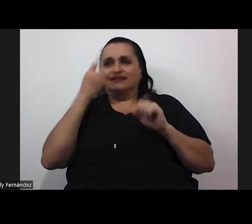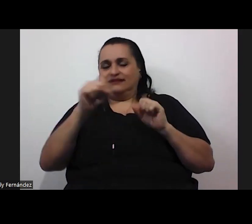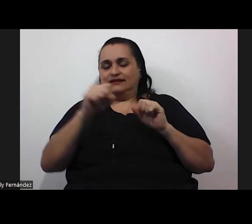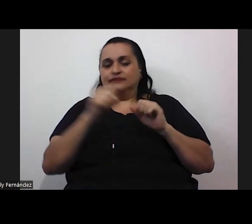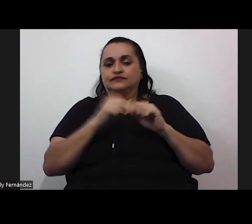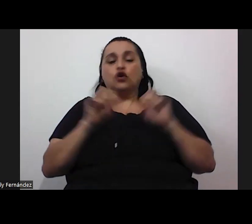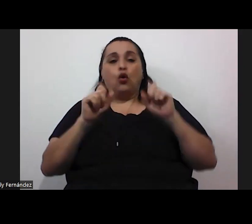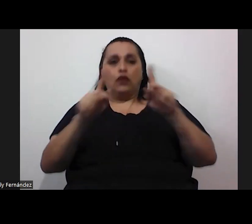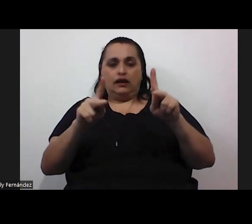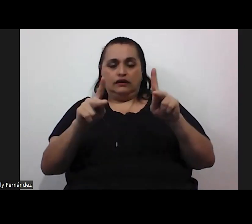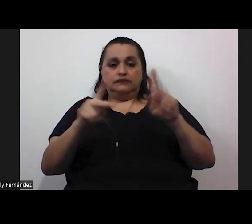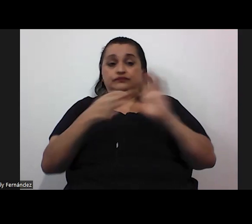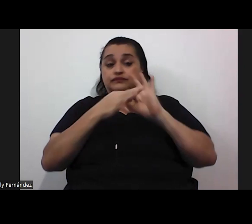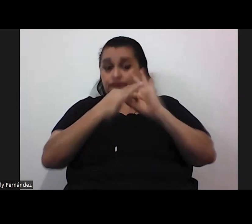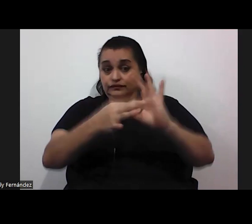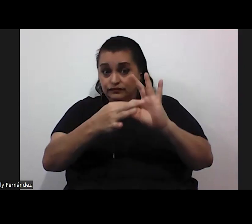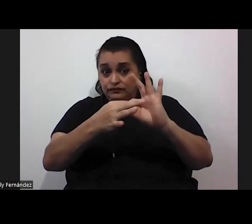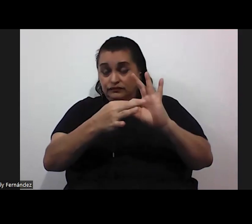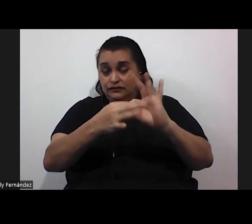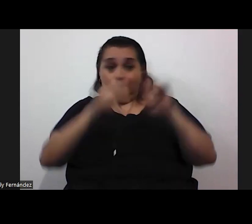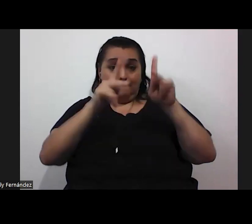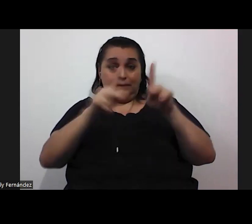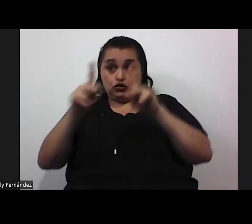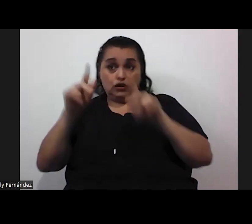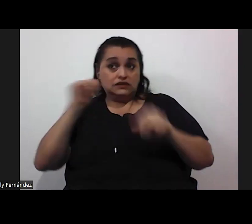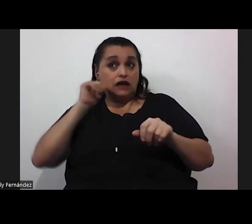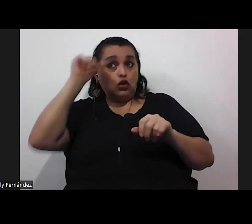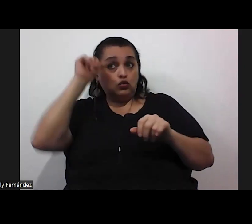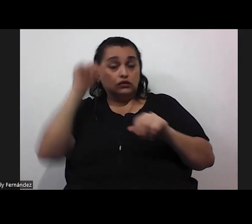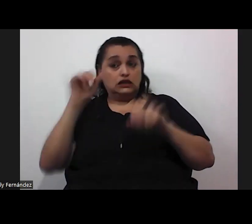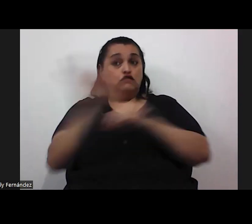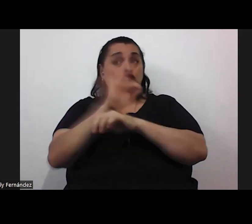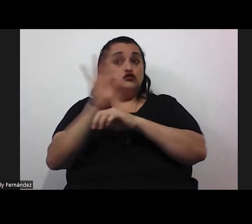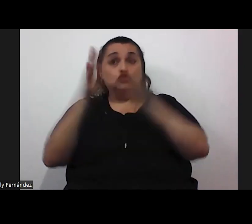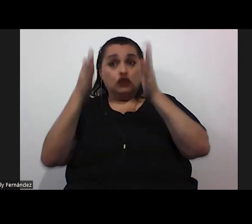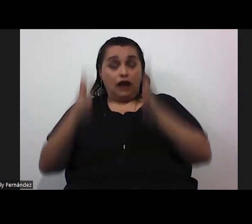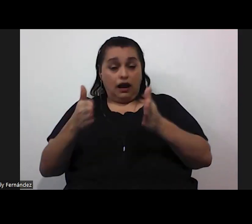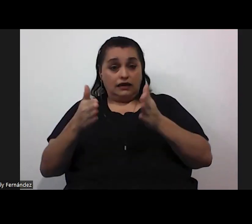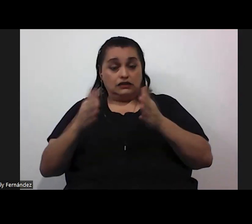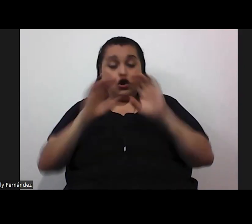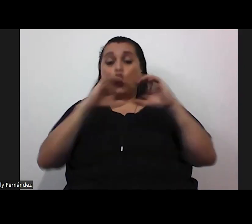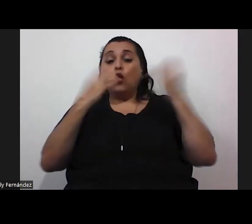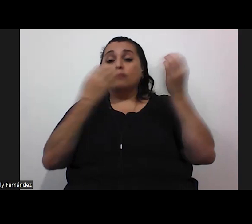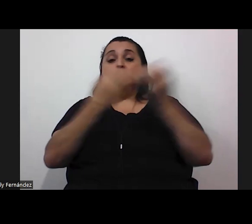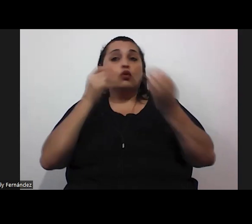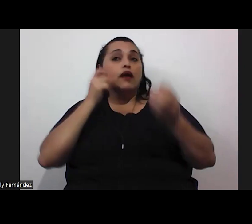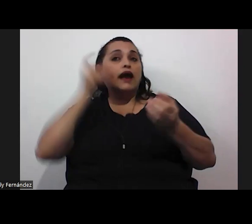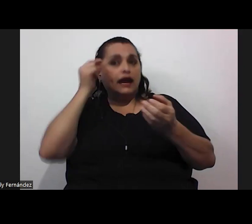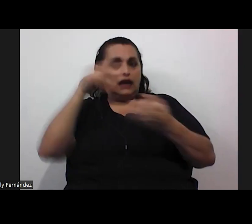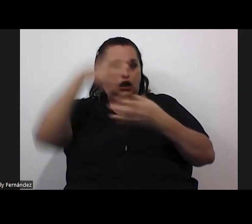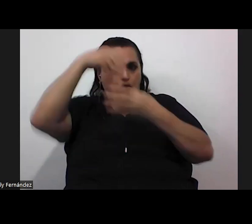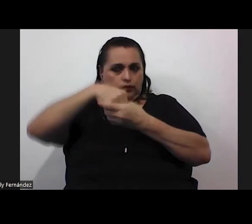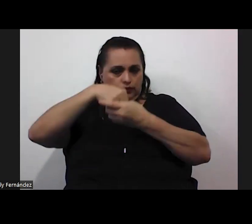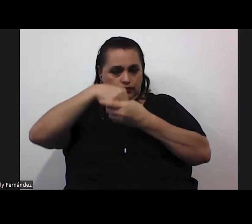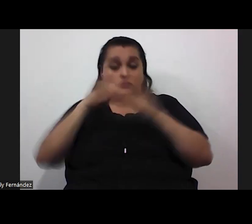con respecto a las personas adultas funcionarias está la comisión de género la comisión